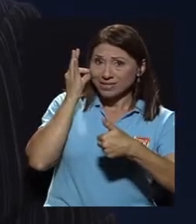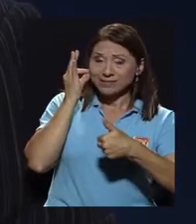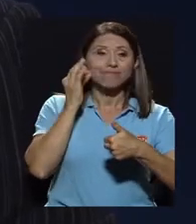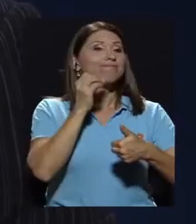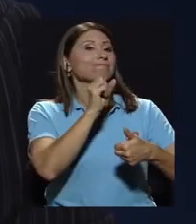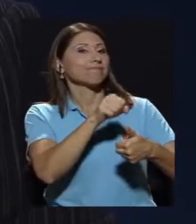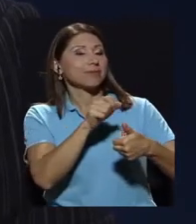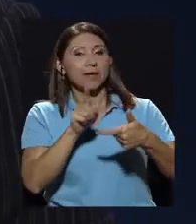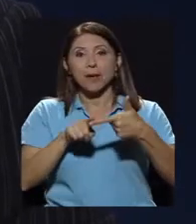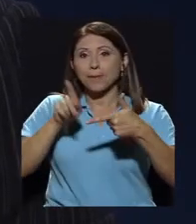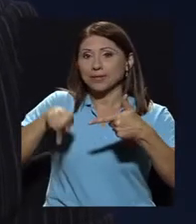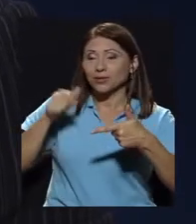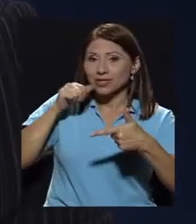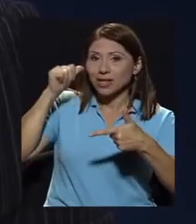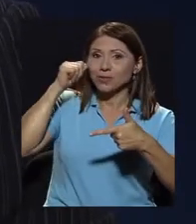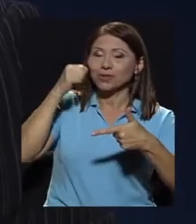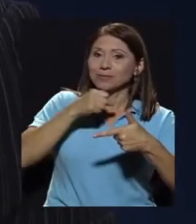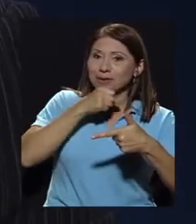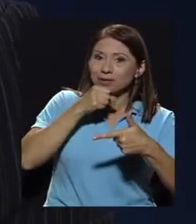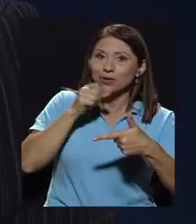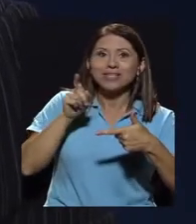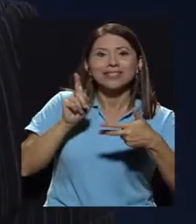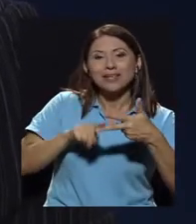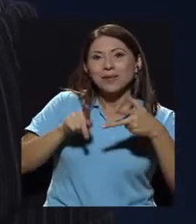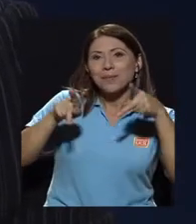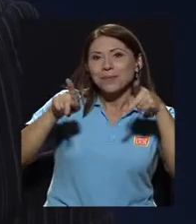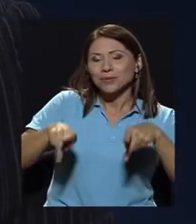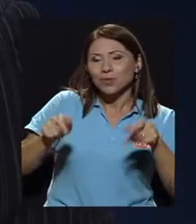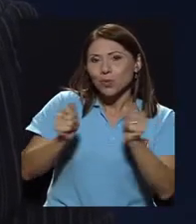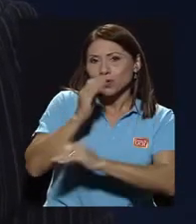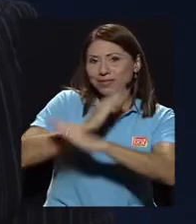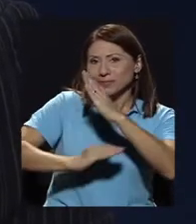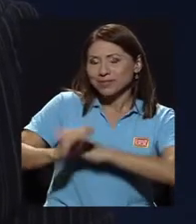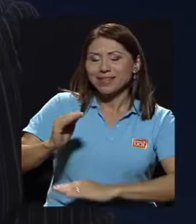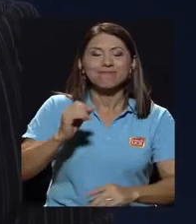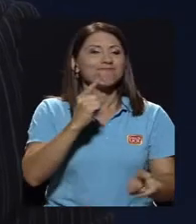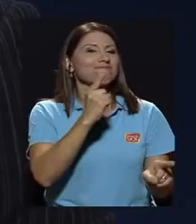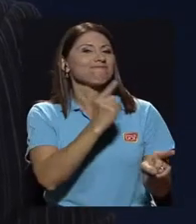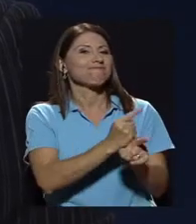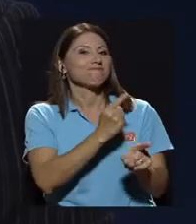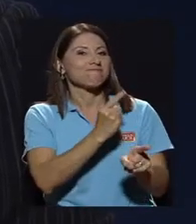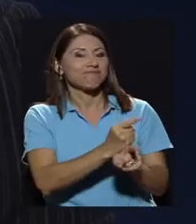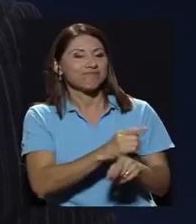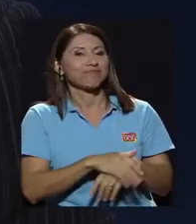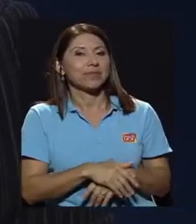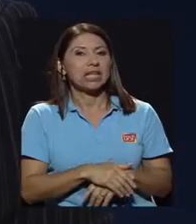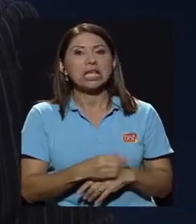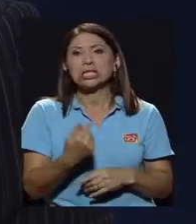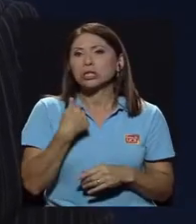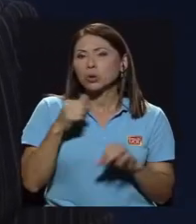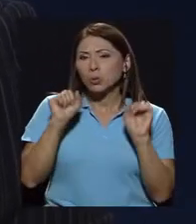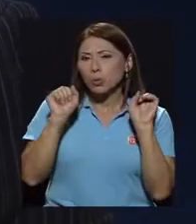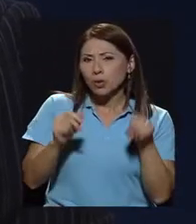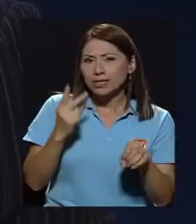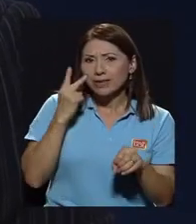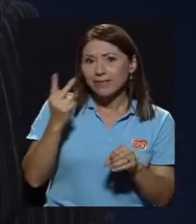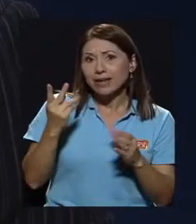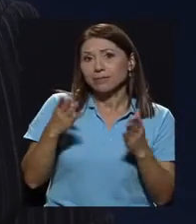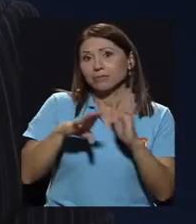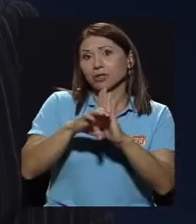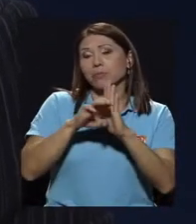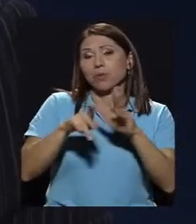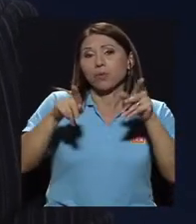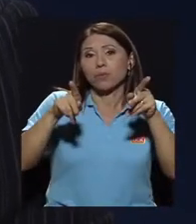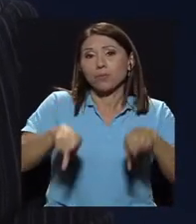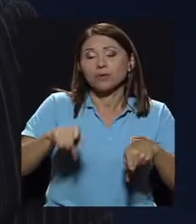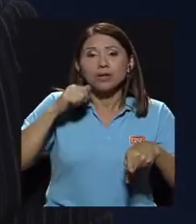las personas adultos mayores y por supuesto el sector de las personas con discapacidad. Exactamente. Si uno pudiese ver también en el caso de los